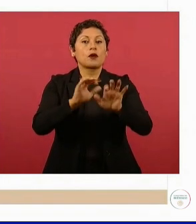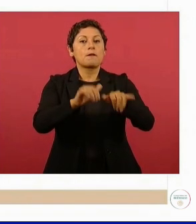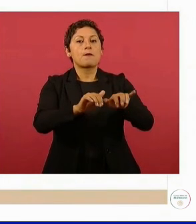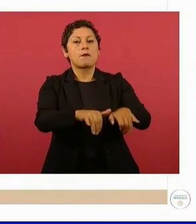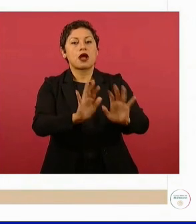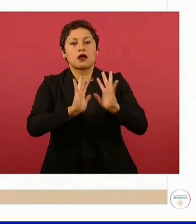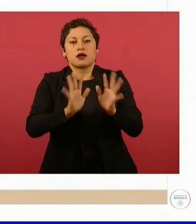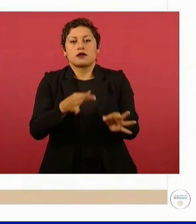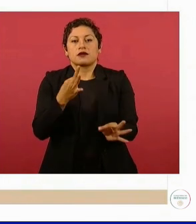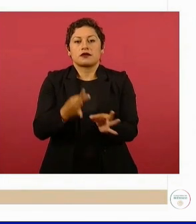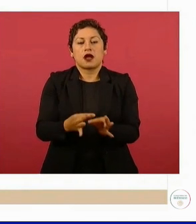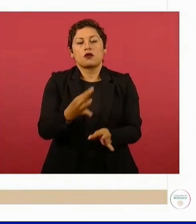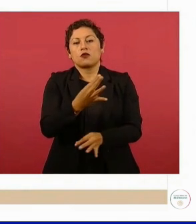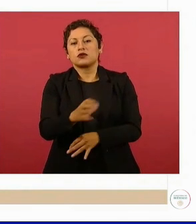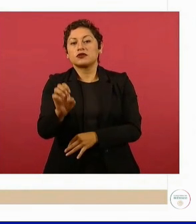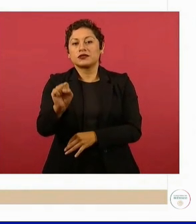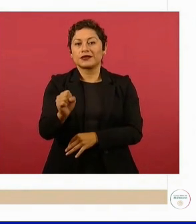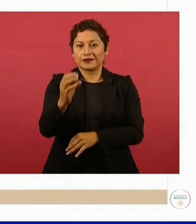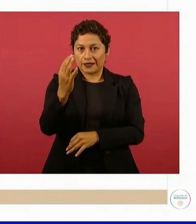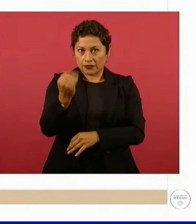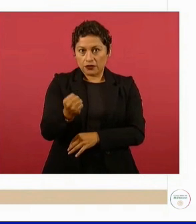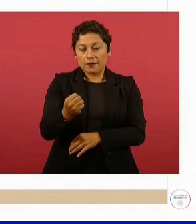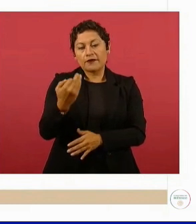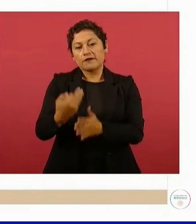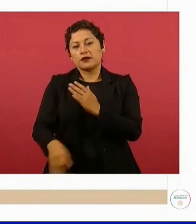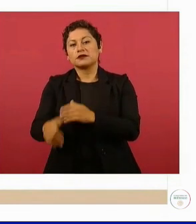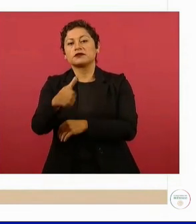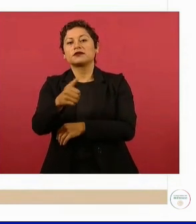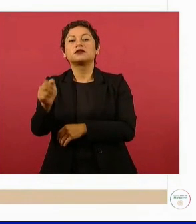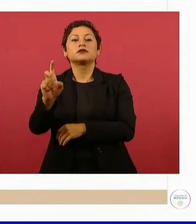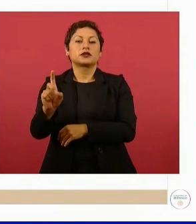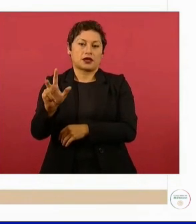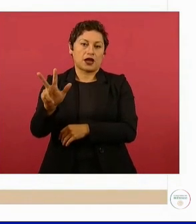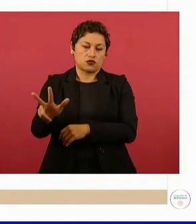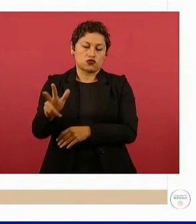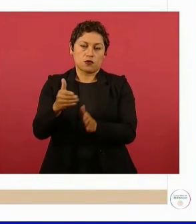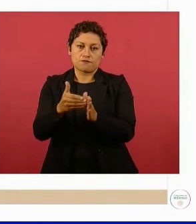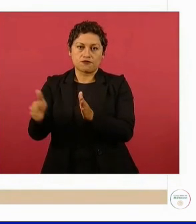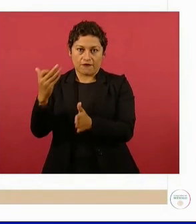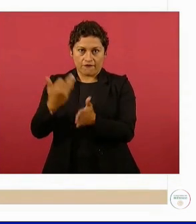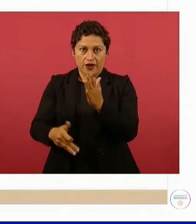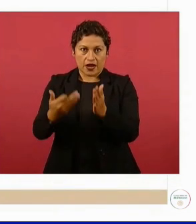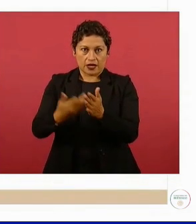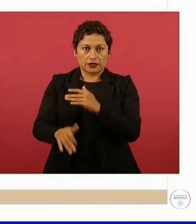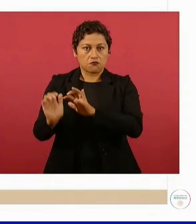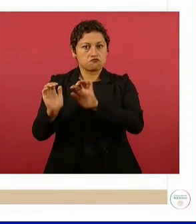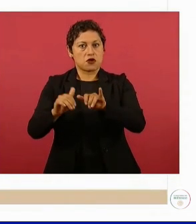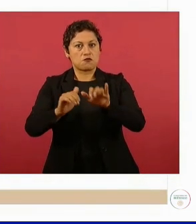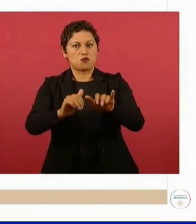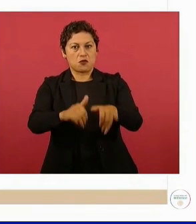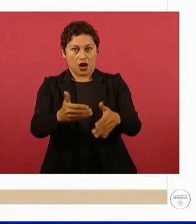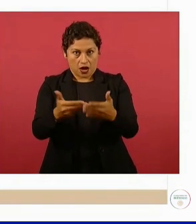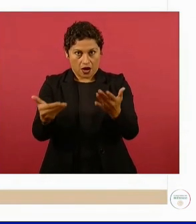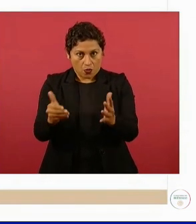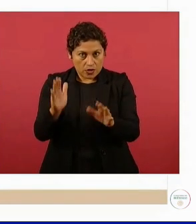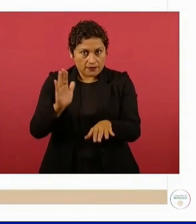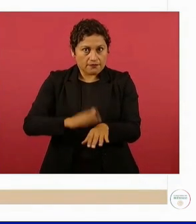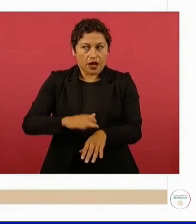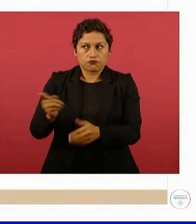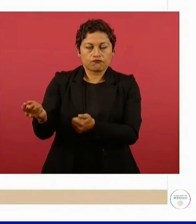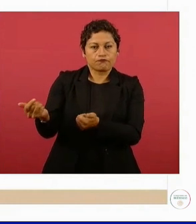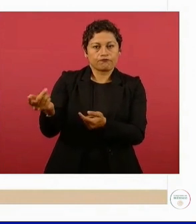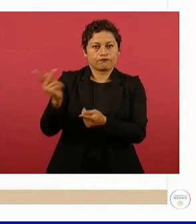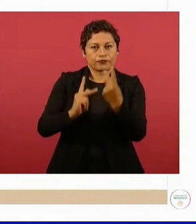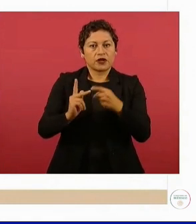tenemos 469, de los 638 hay muchas vacantes en la segunda jornada que son para